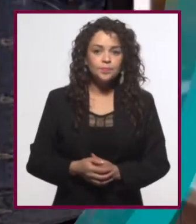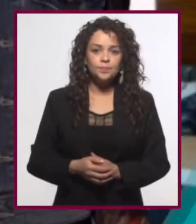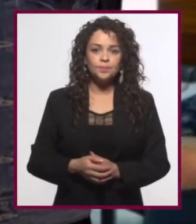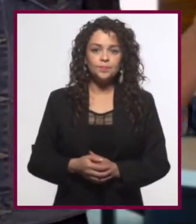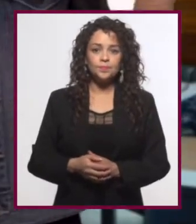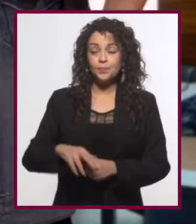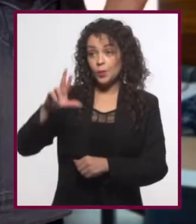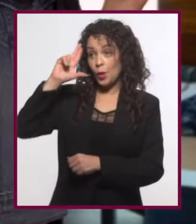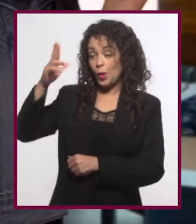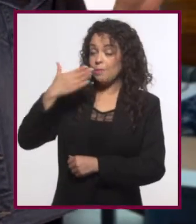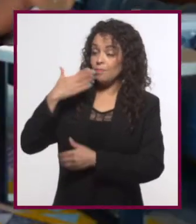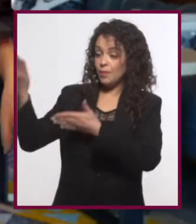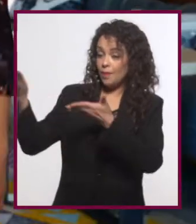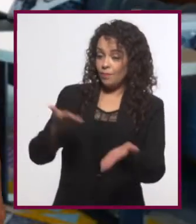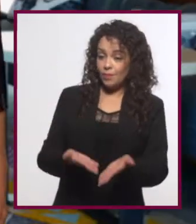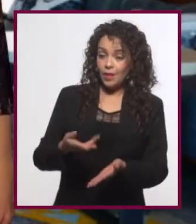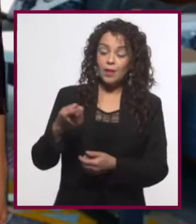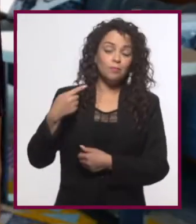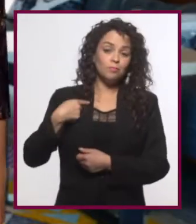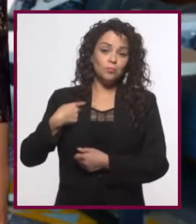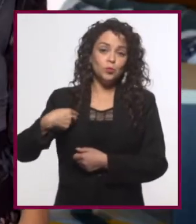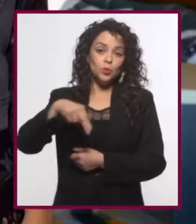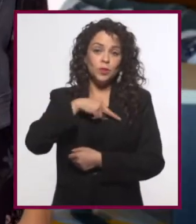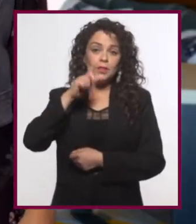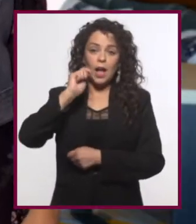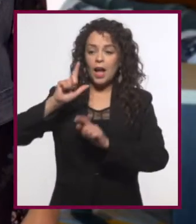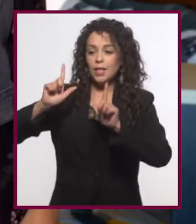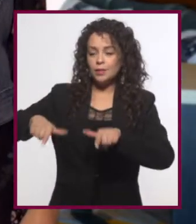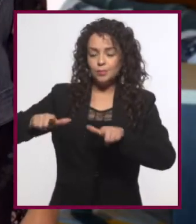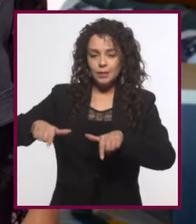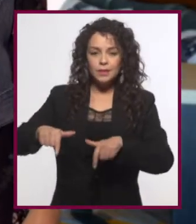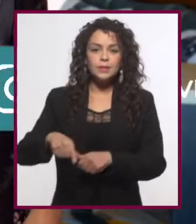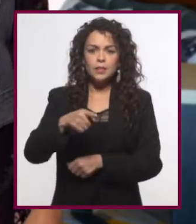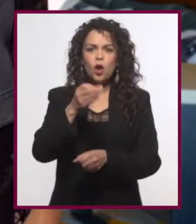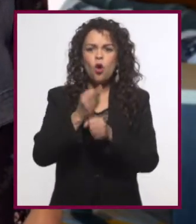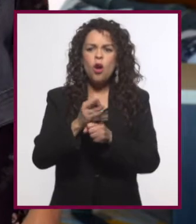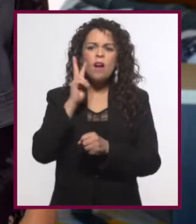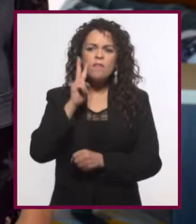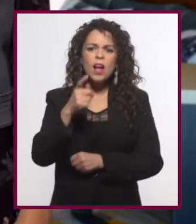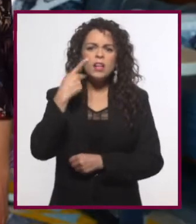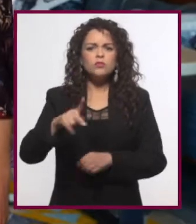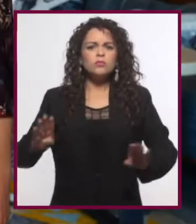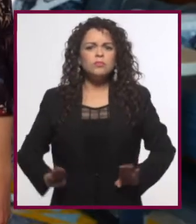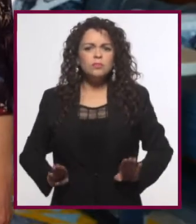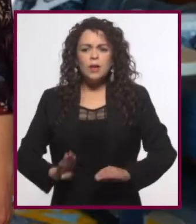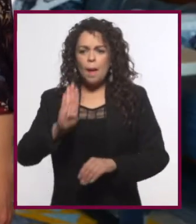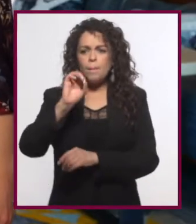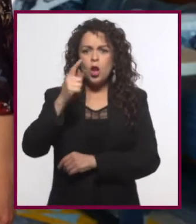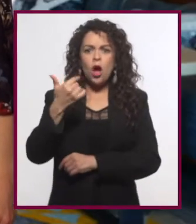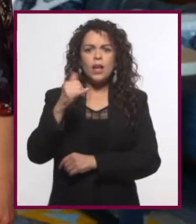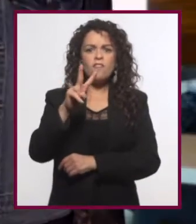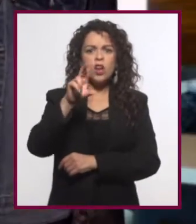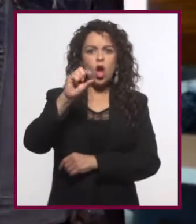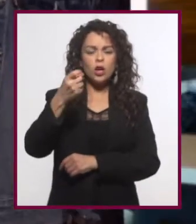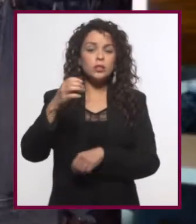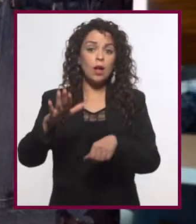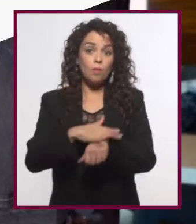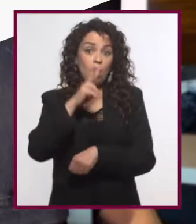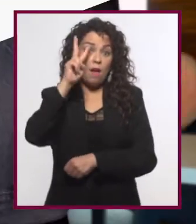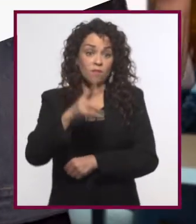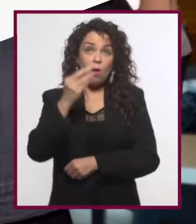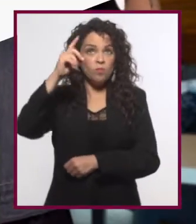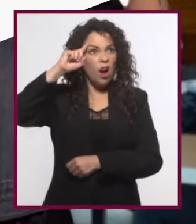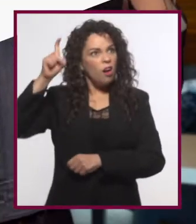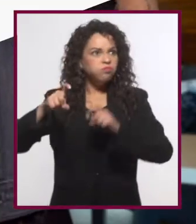¿Qué onda mis hermanos? Bienvenidos de nuevo a nuestro canal. Hoy vamos a ver las características principales de un blog y su diferencia con los blogs. Porque nos han